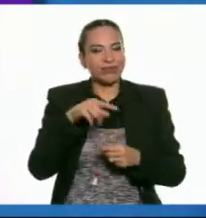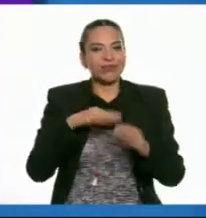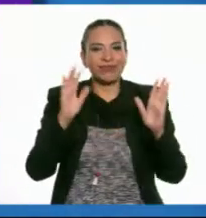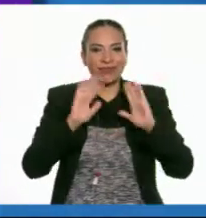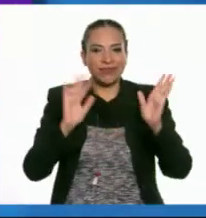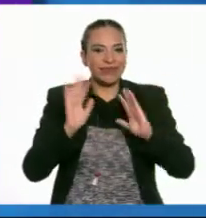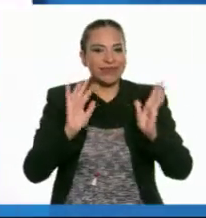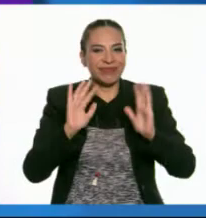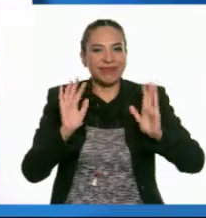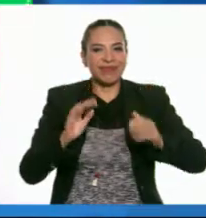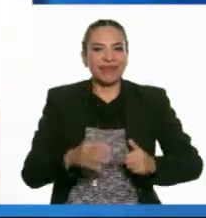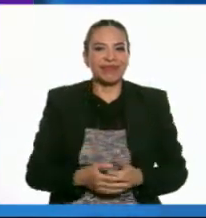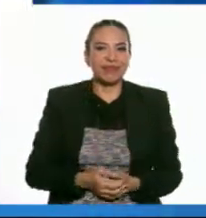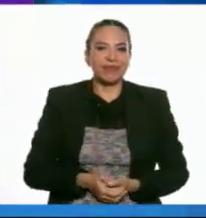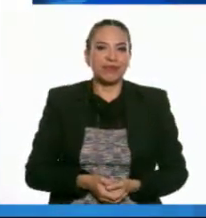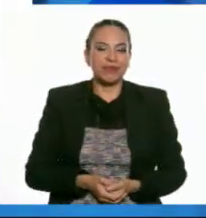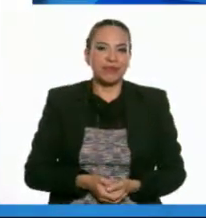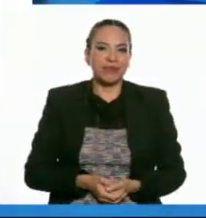Adiós.